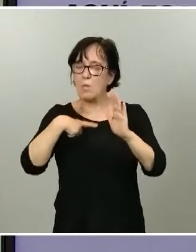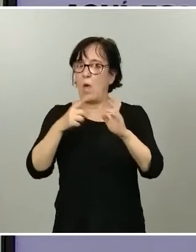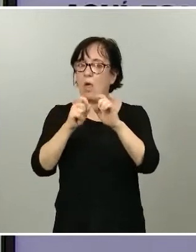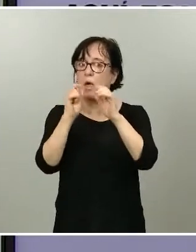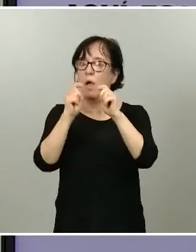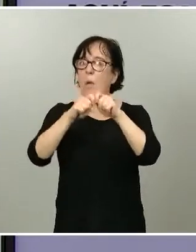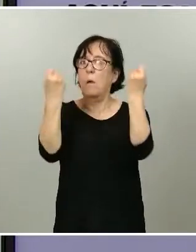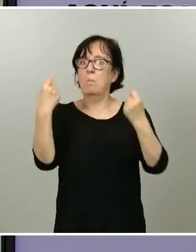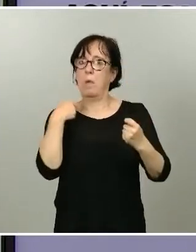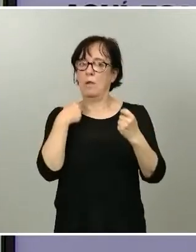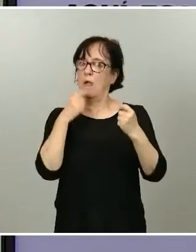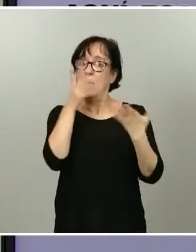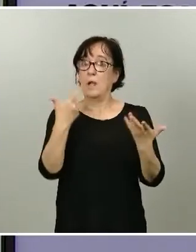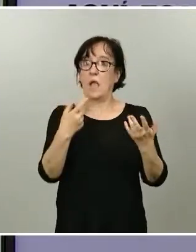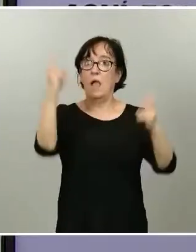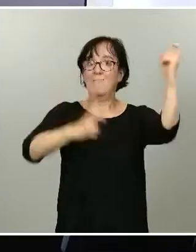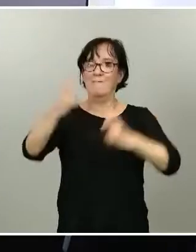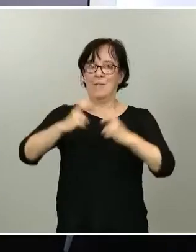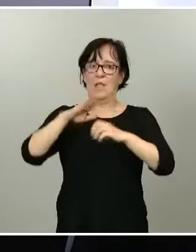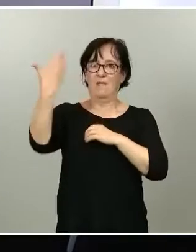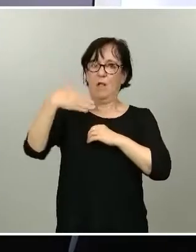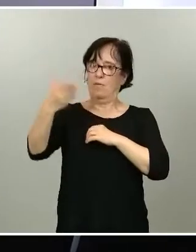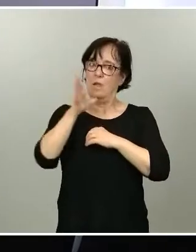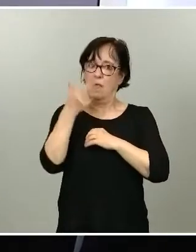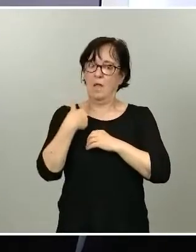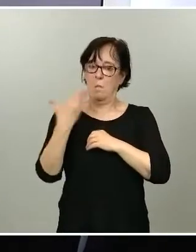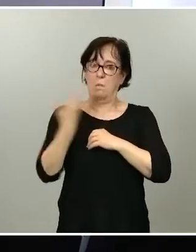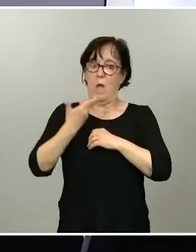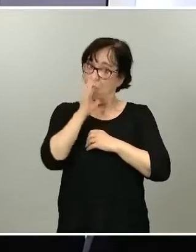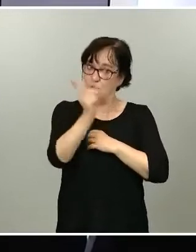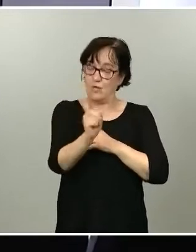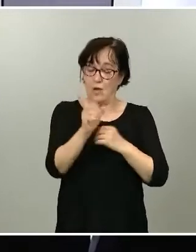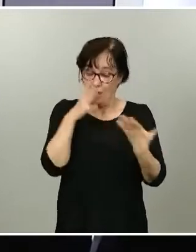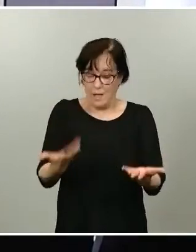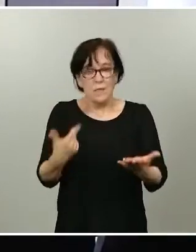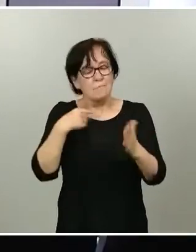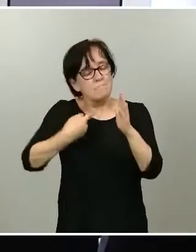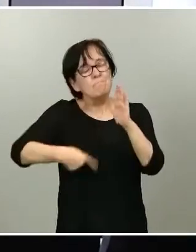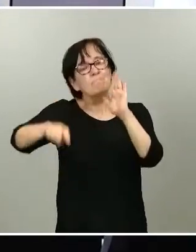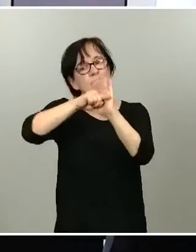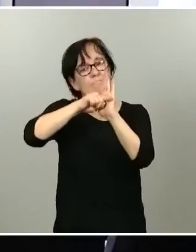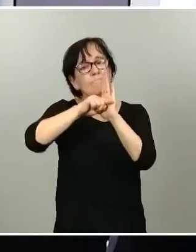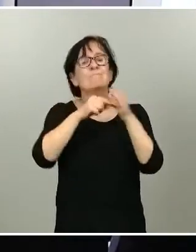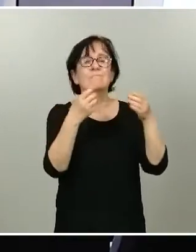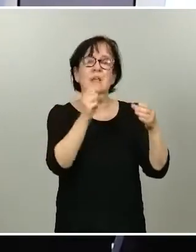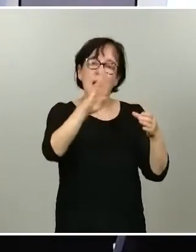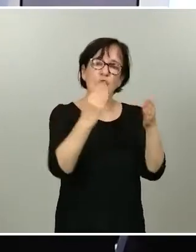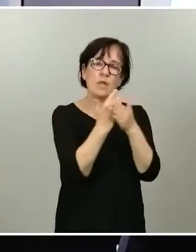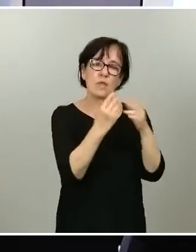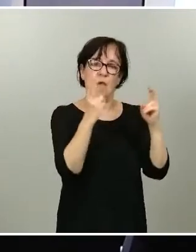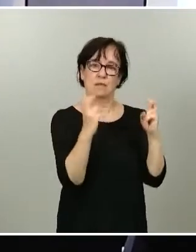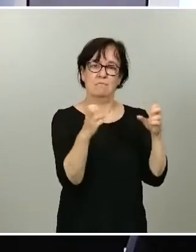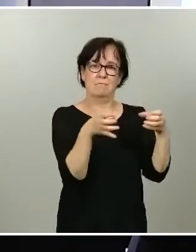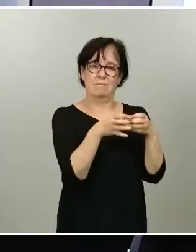llega del exterior. Y, como ha señalado la ministra portavoz, una cuarentena que se eliminará a